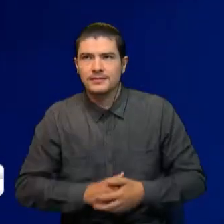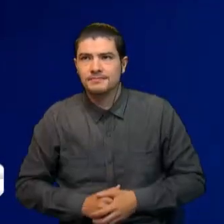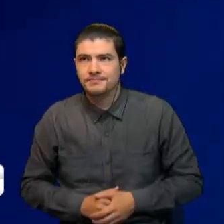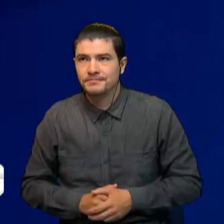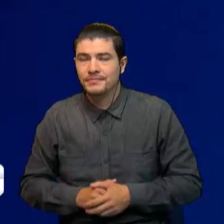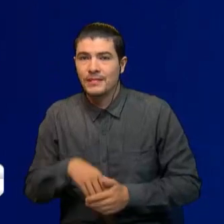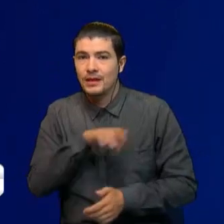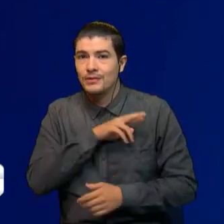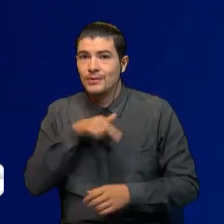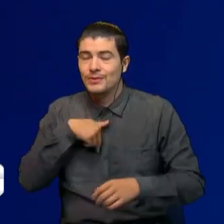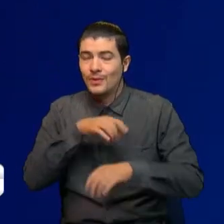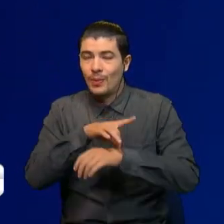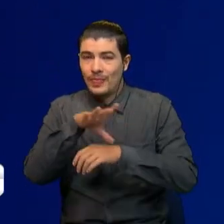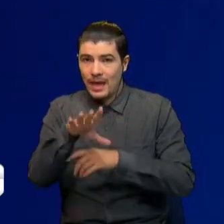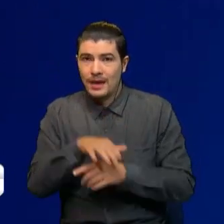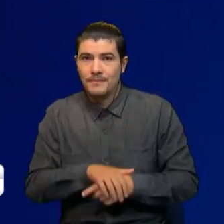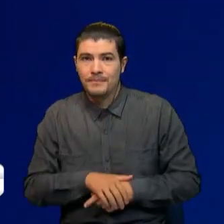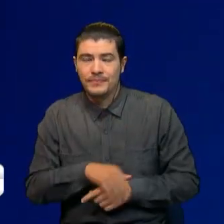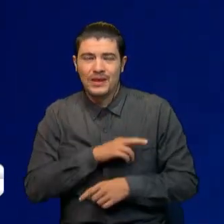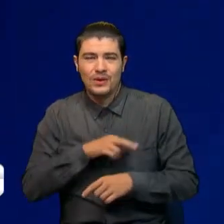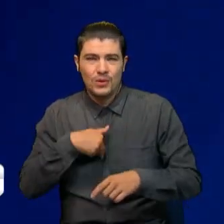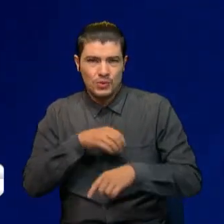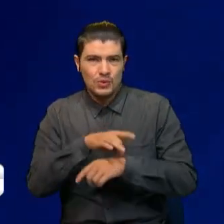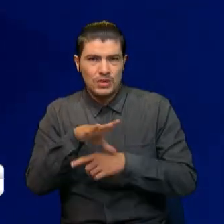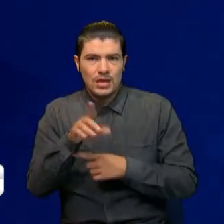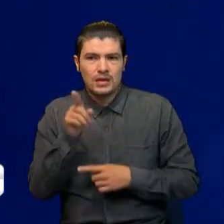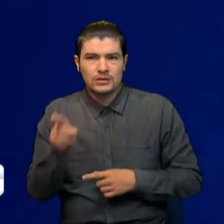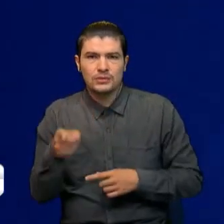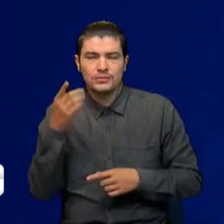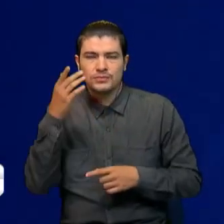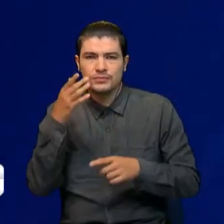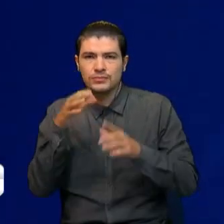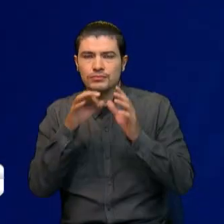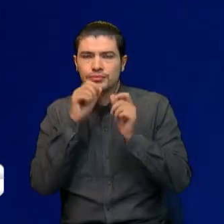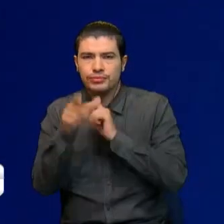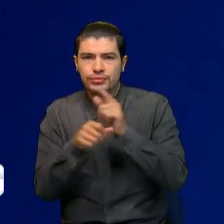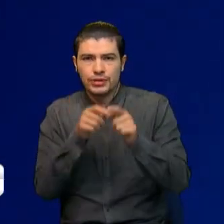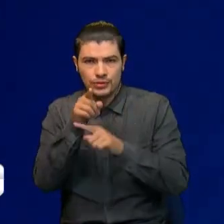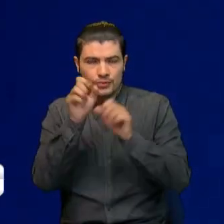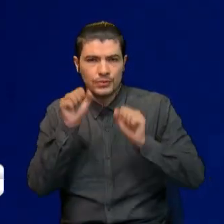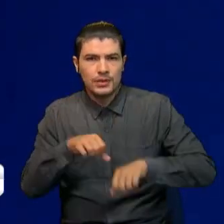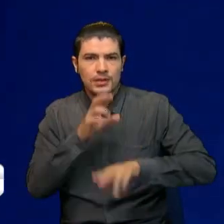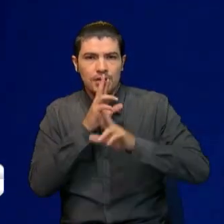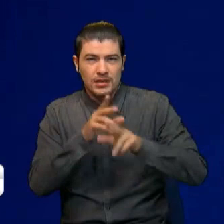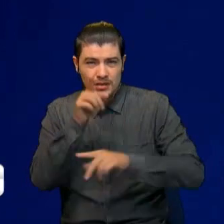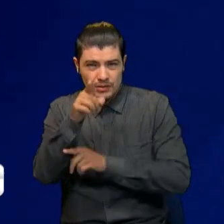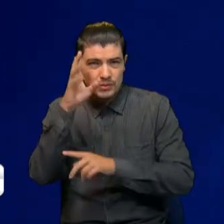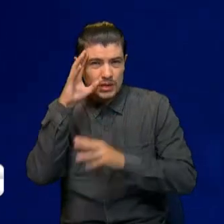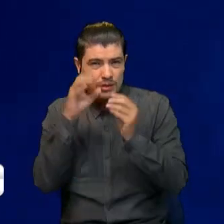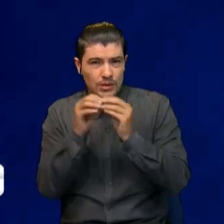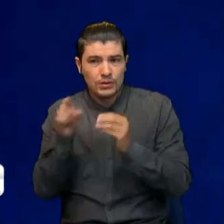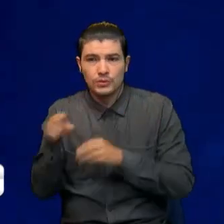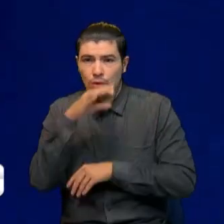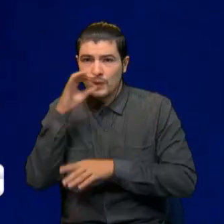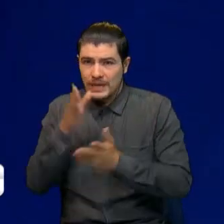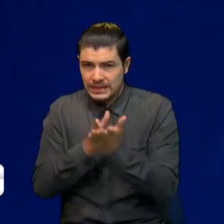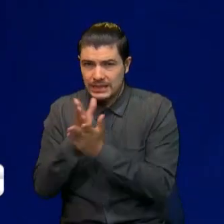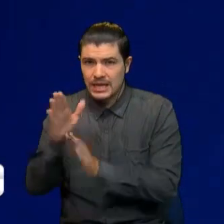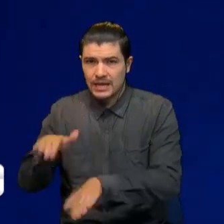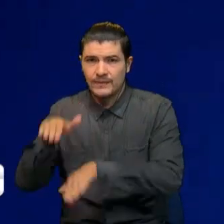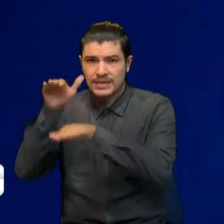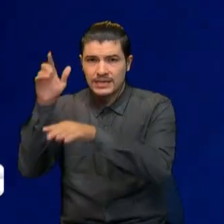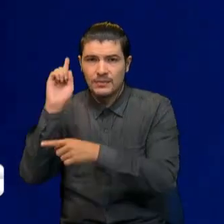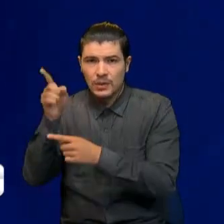Los dejamos con una encuesta que pueden encontrar en nuestras redes sociales. ¿Está de acuerdo con que Santrich conserve su puesto en el Congreso? En Twitter la pueden